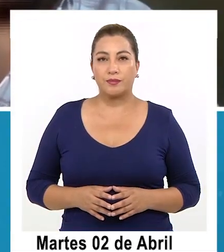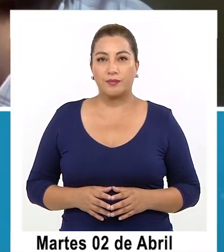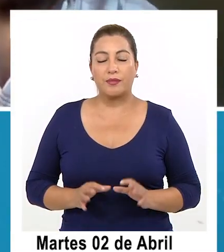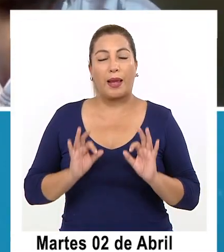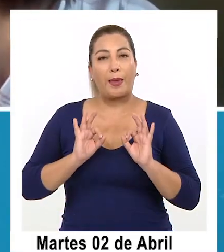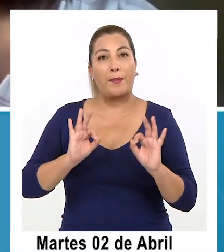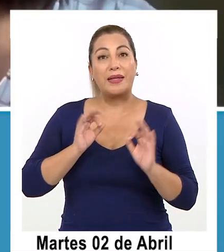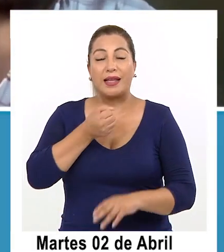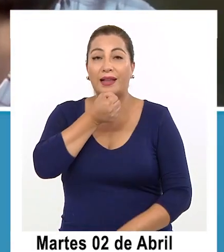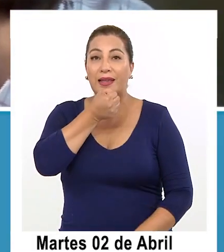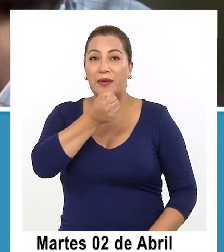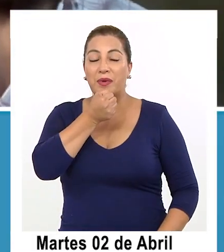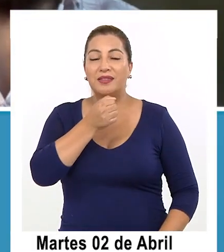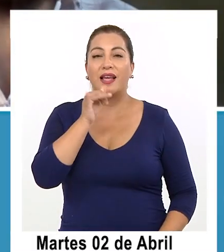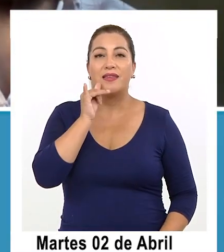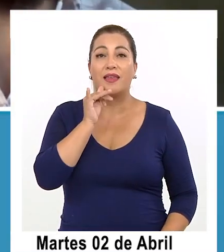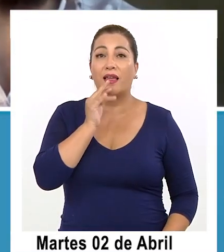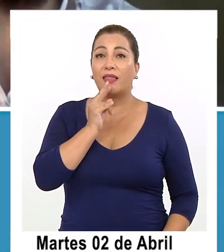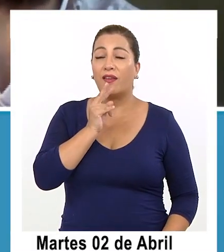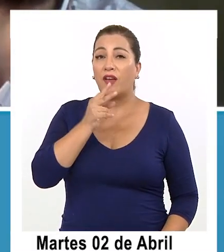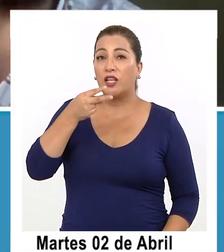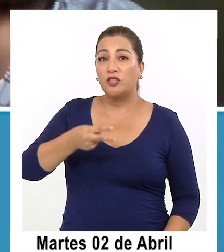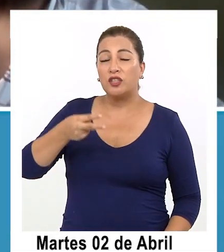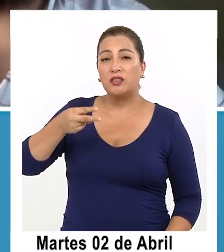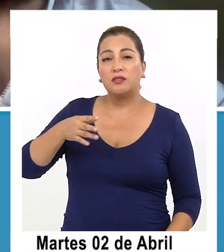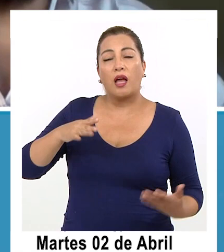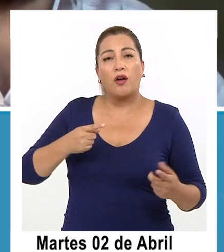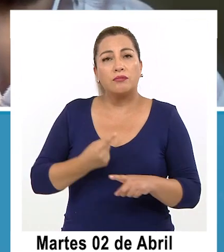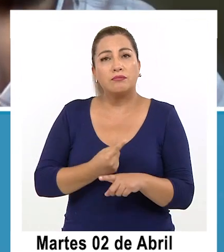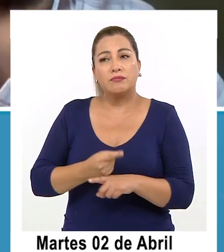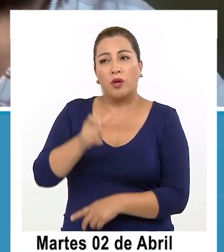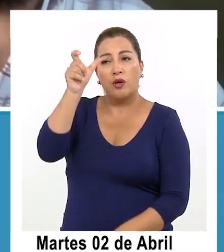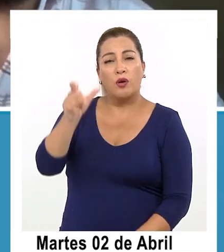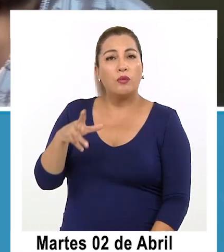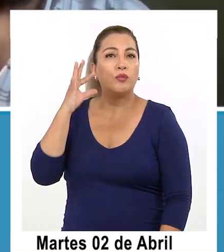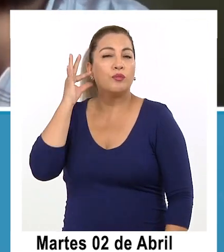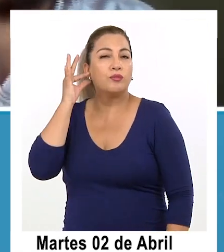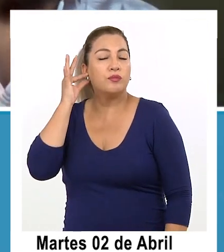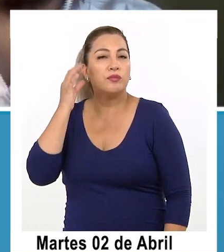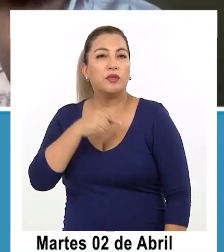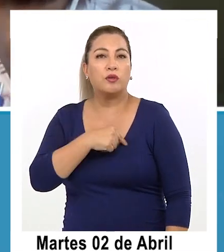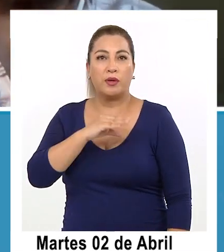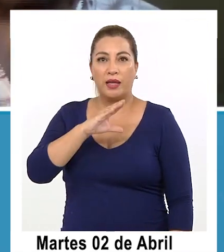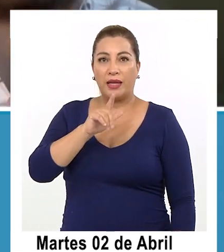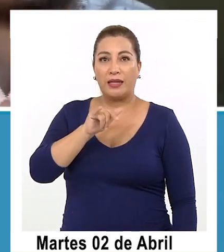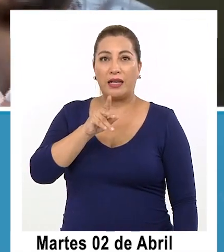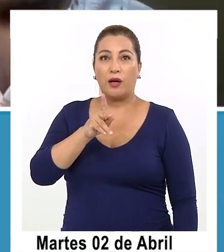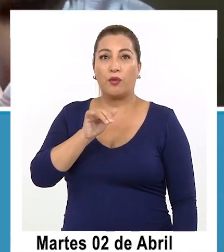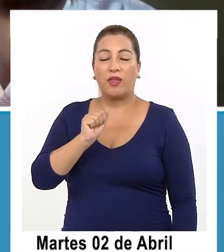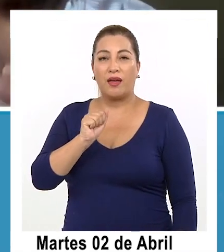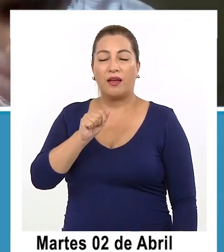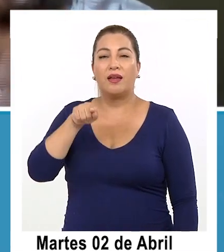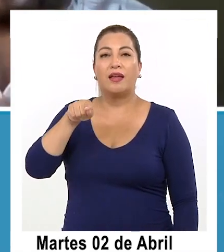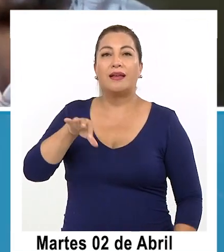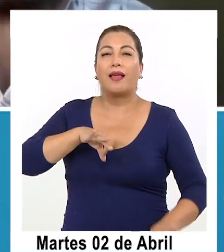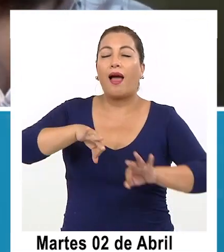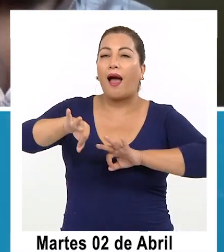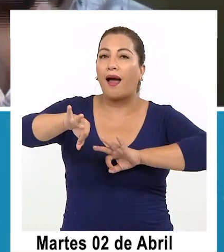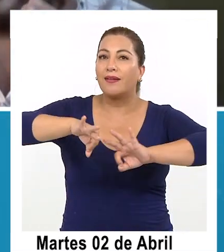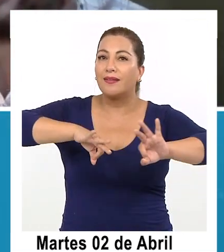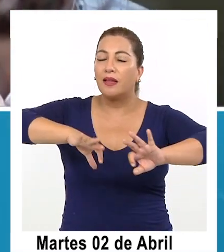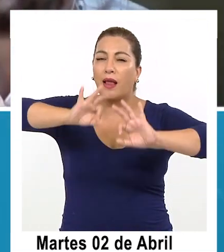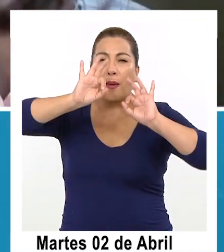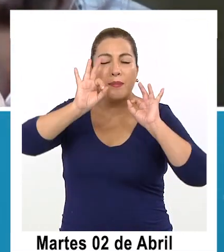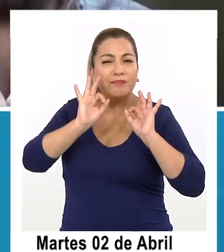especial de prensa en Iquique Televisión en esta oportunidad estamos con Claudia Galás arquitecta